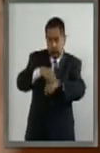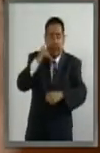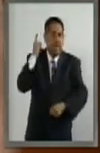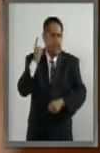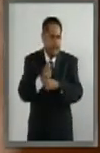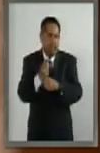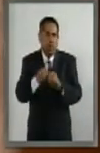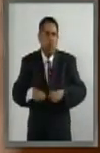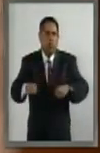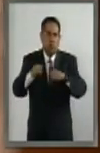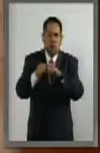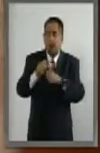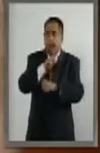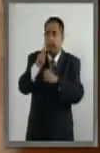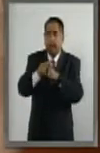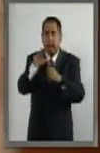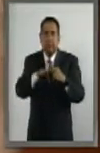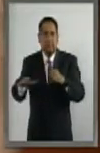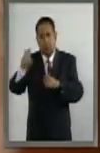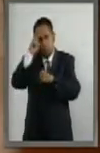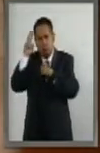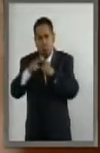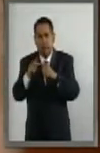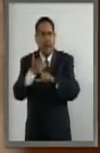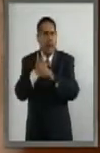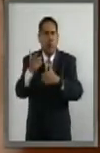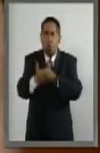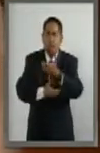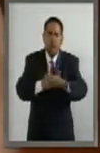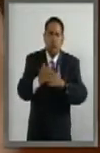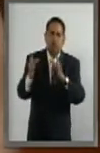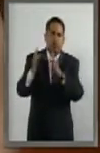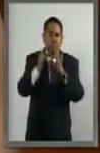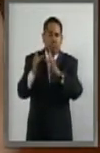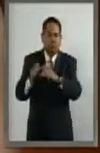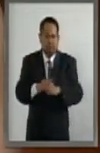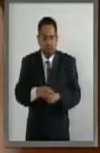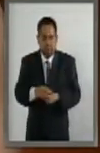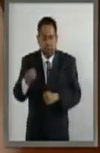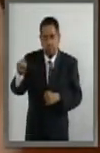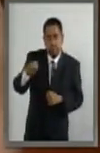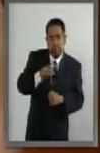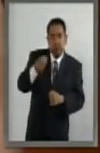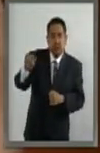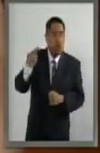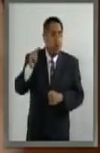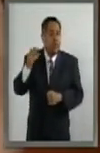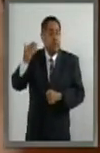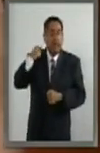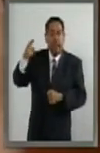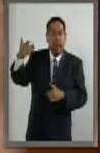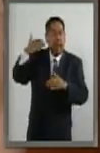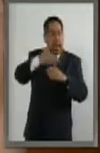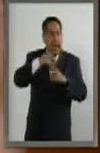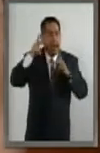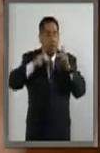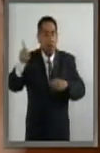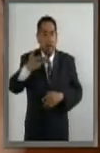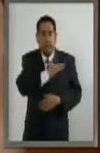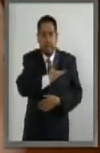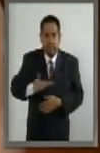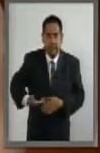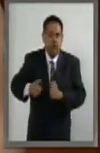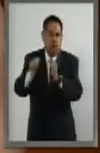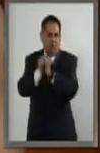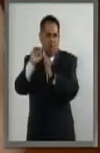primer socio entre los países de la Acción Europea de Libre Comercio. Recibimos el pasado noviembre la visita del Presidente de la